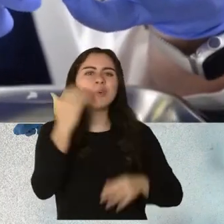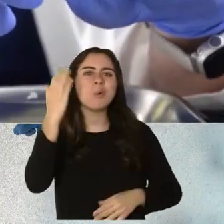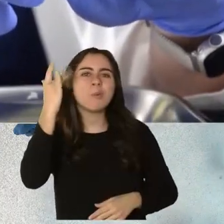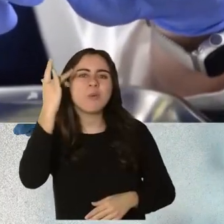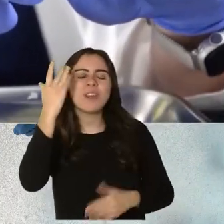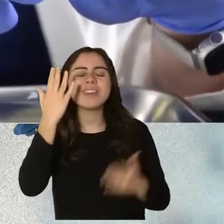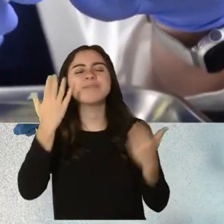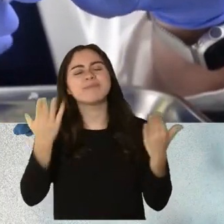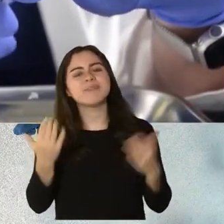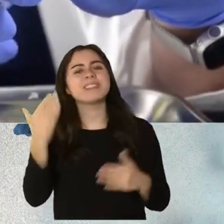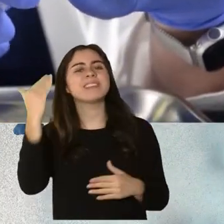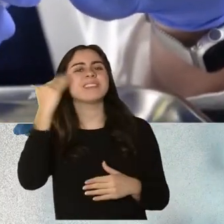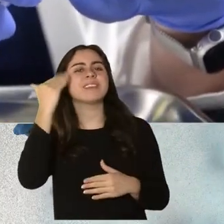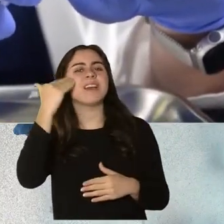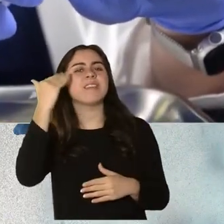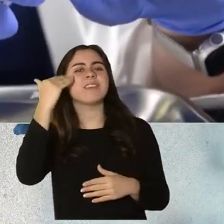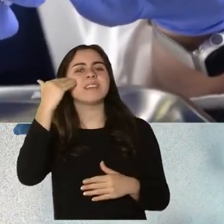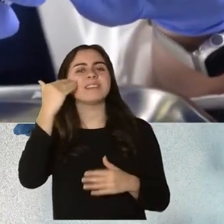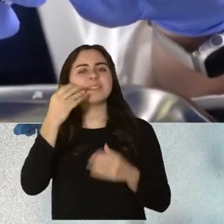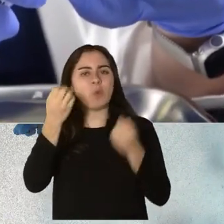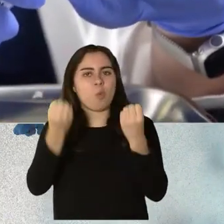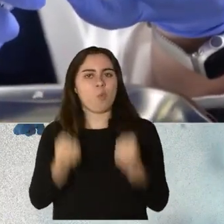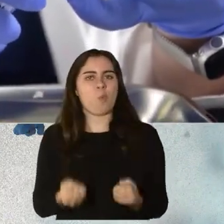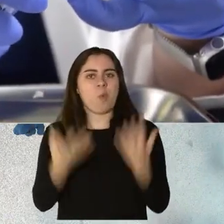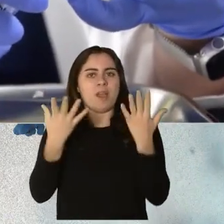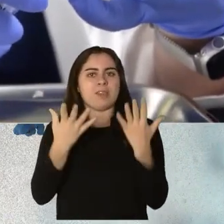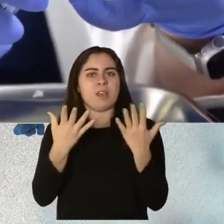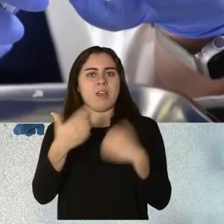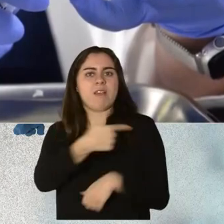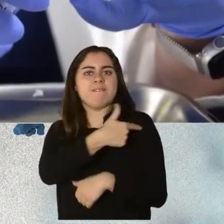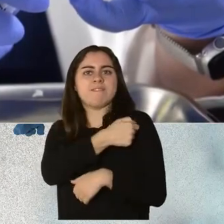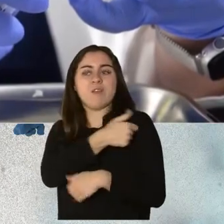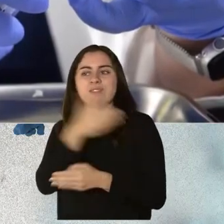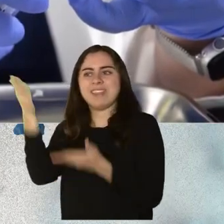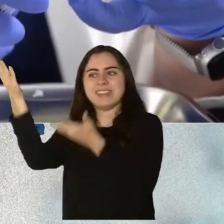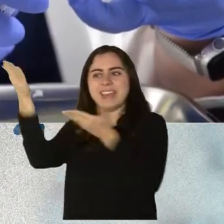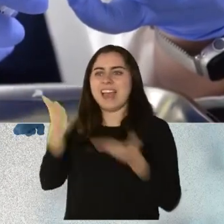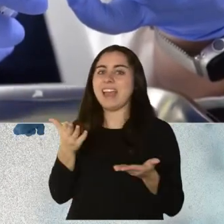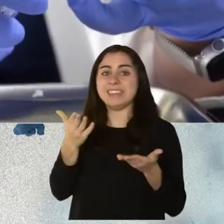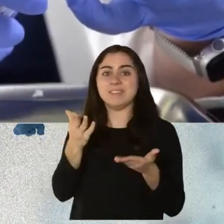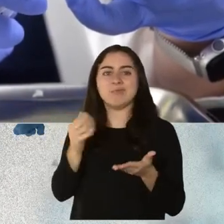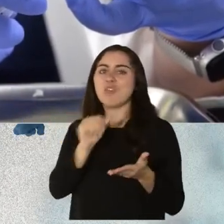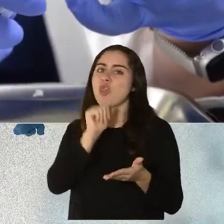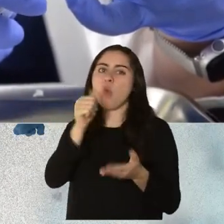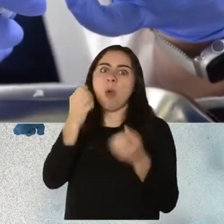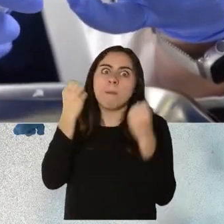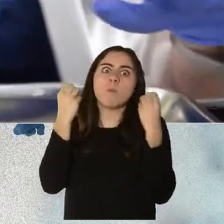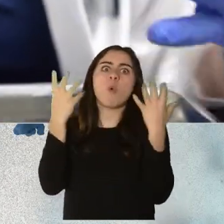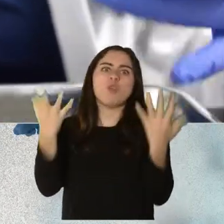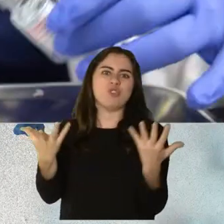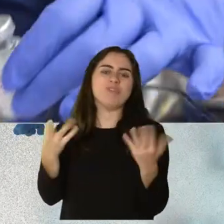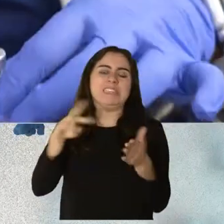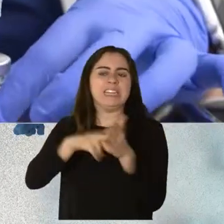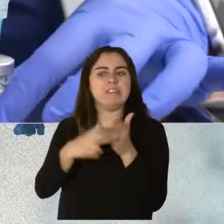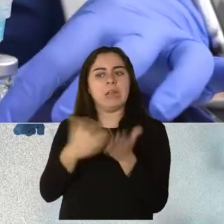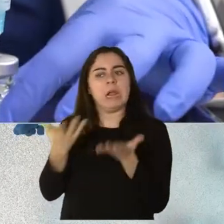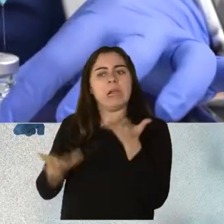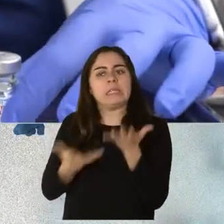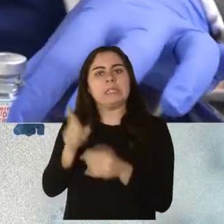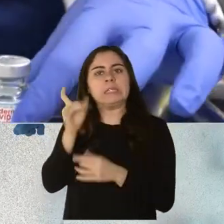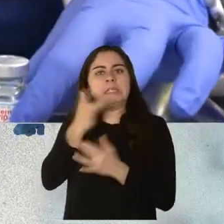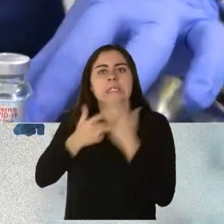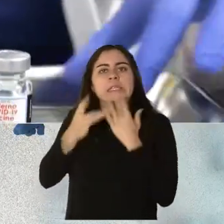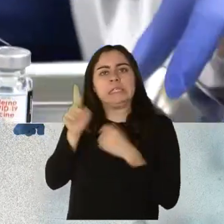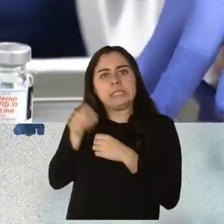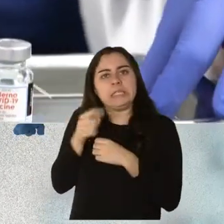en que la cantidad de dosis que se pueden suplir son limitadas y no necesariamente